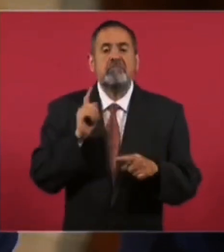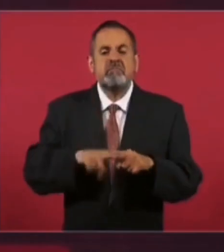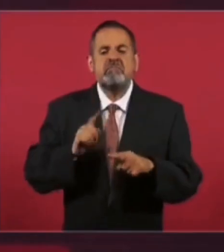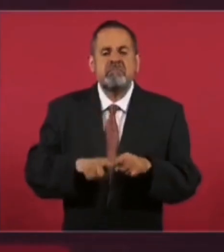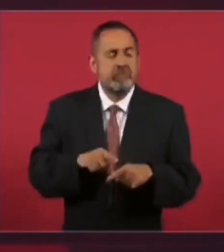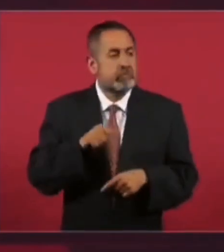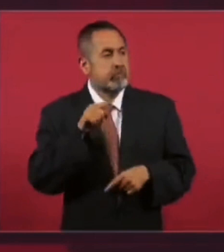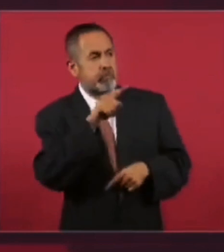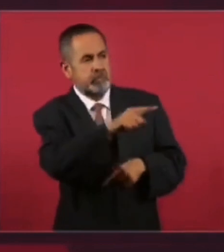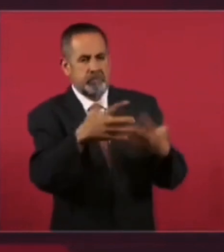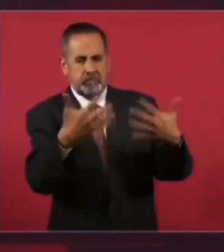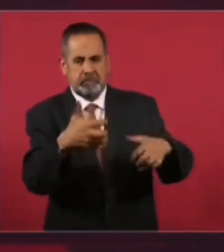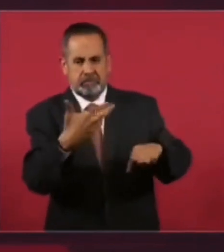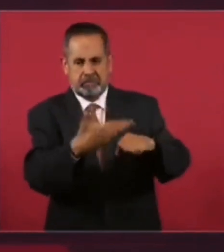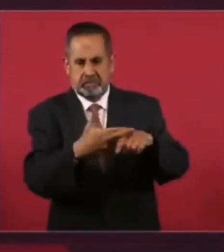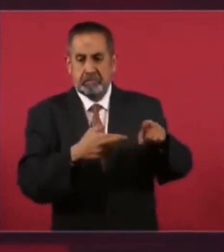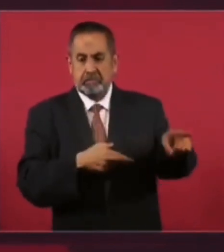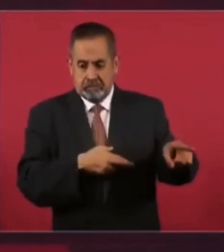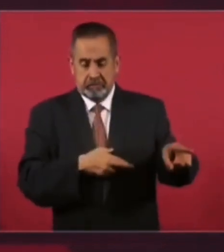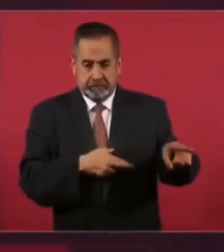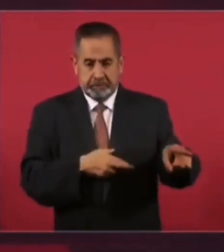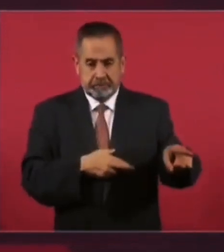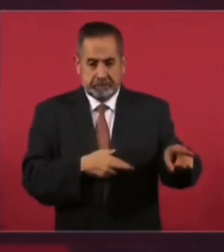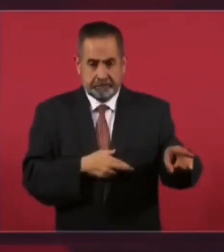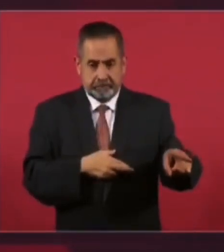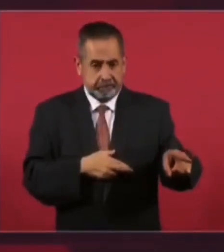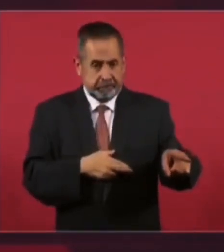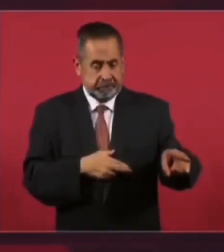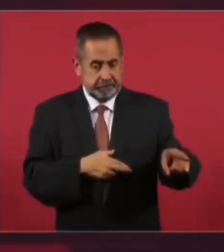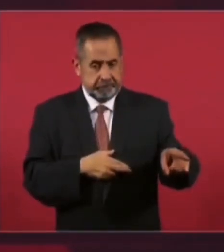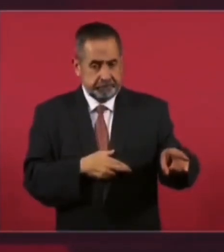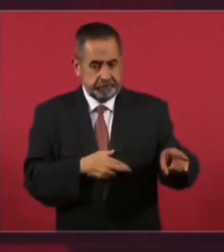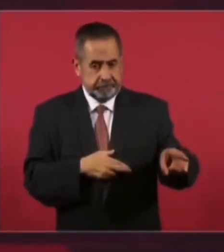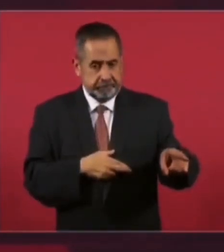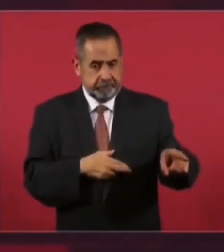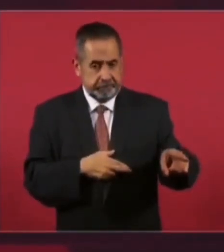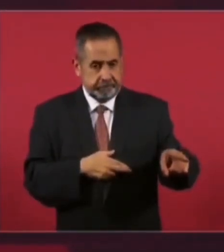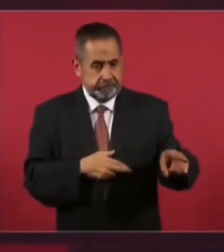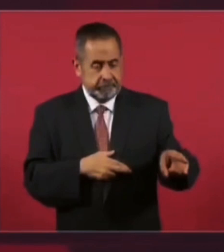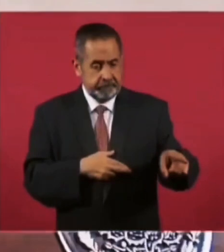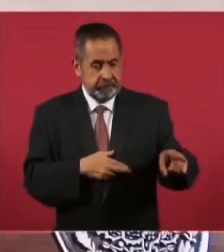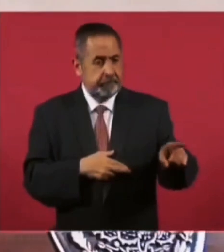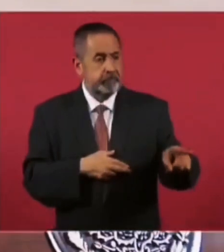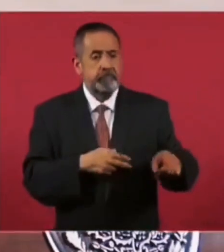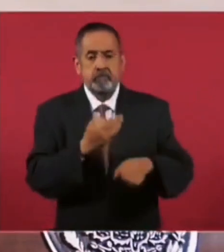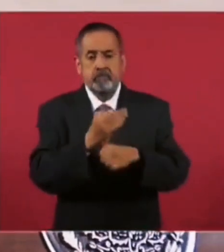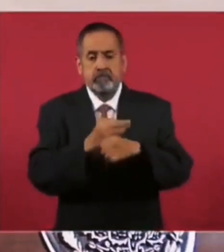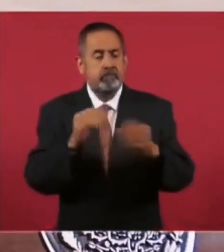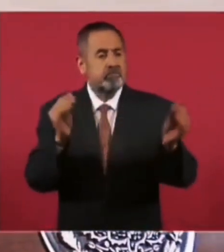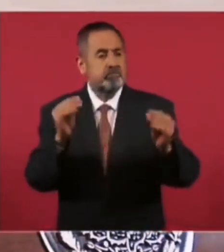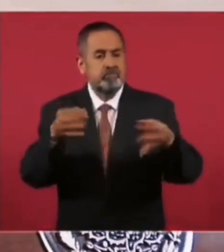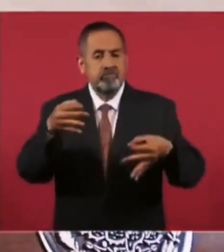está en litigio